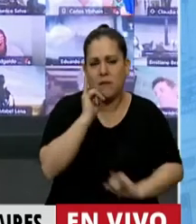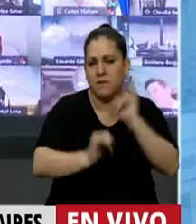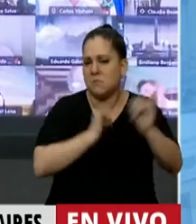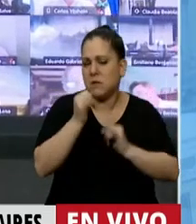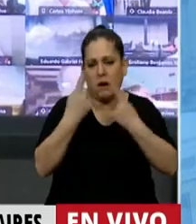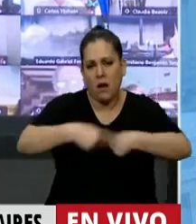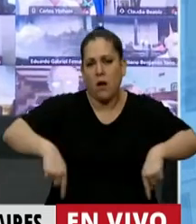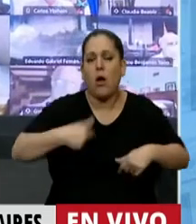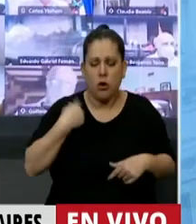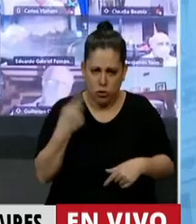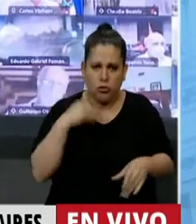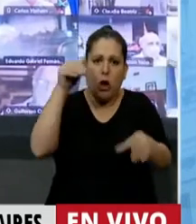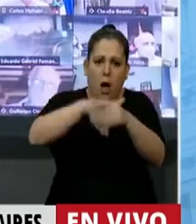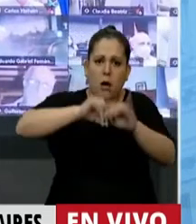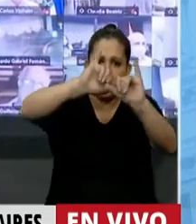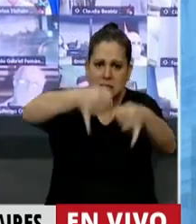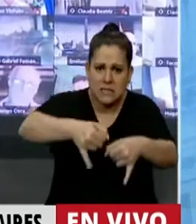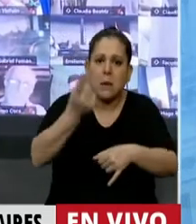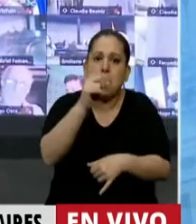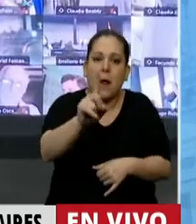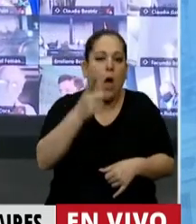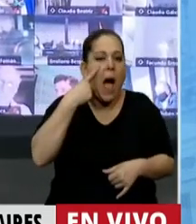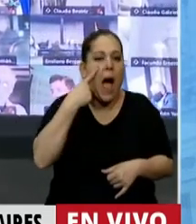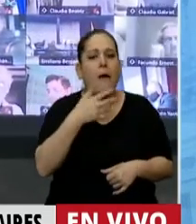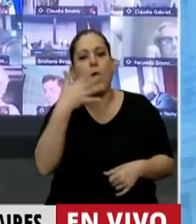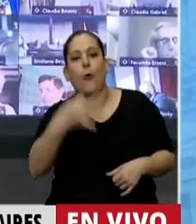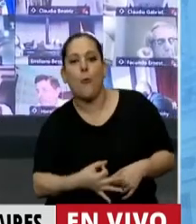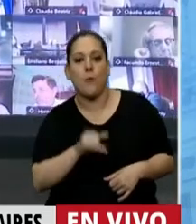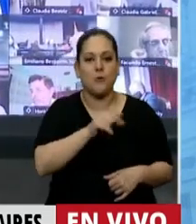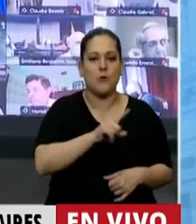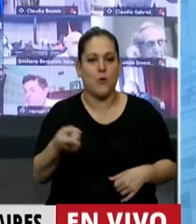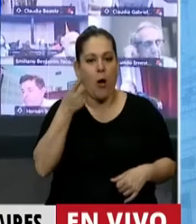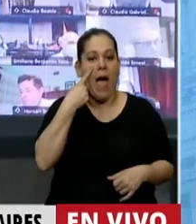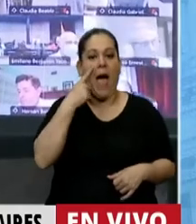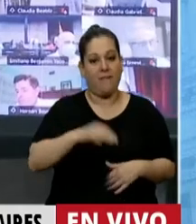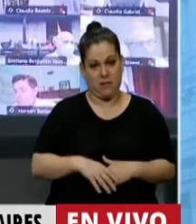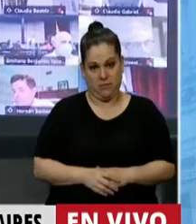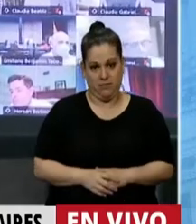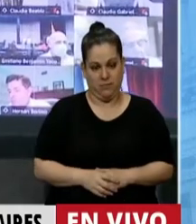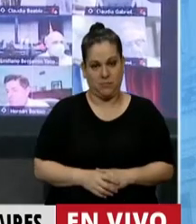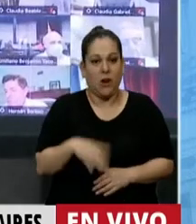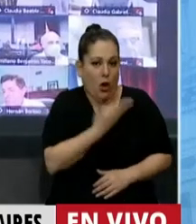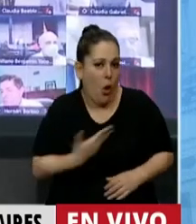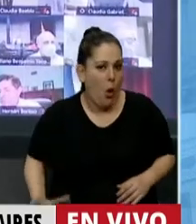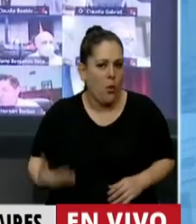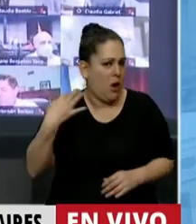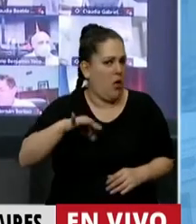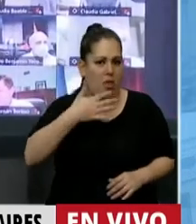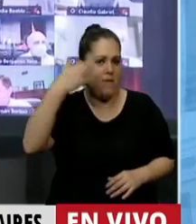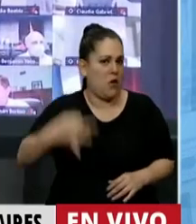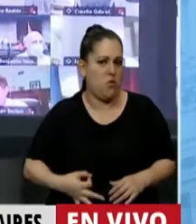Vamos a acompañar esta ley, pero después el problema es que se cumplan. Y eso lo tienen que hacer los que están en el gobierno. Y lo tenemos que